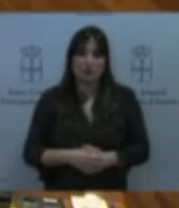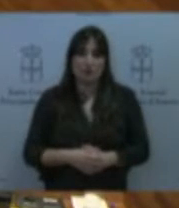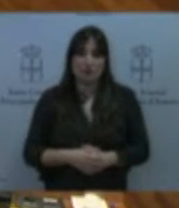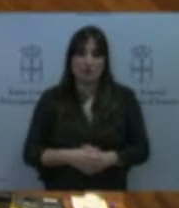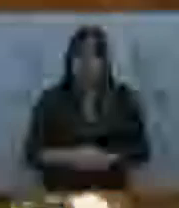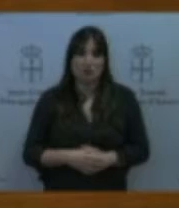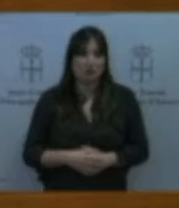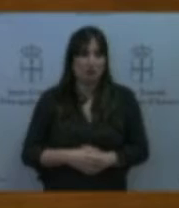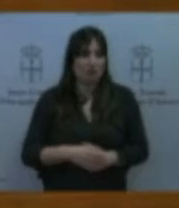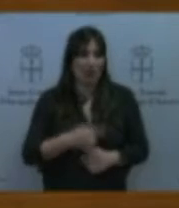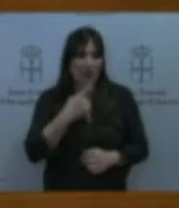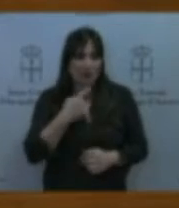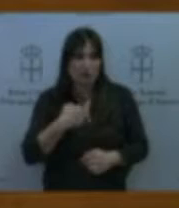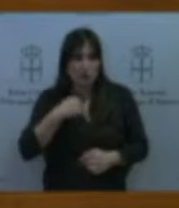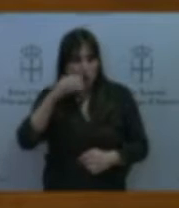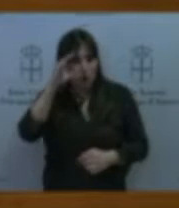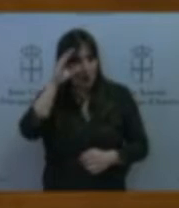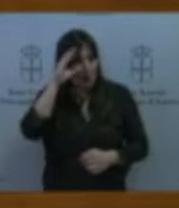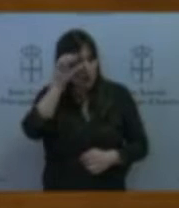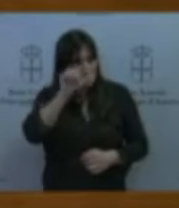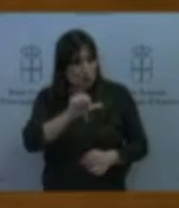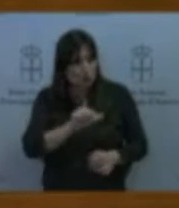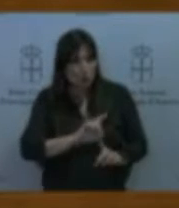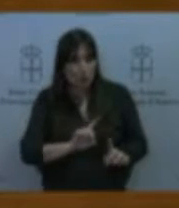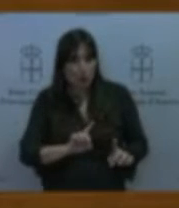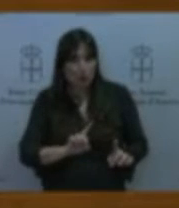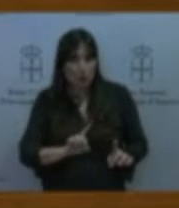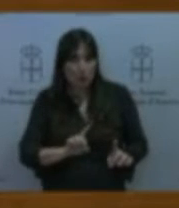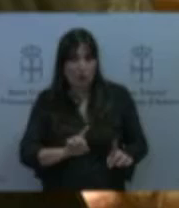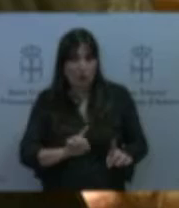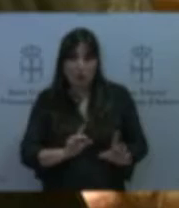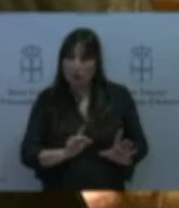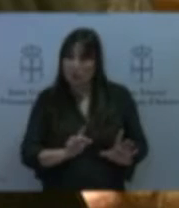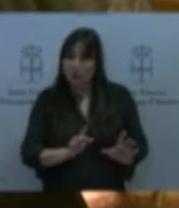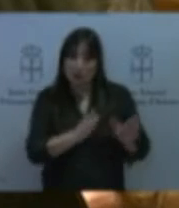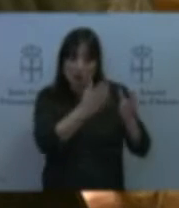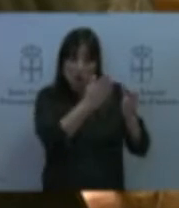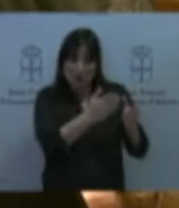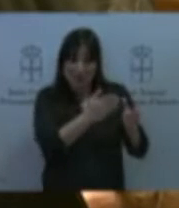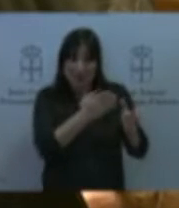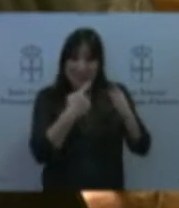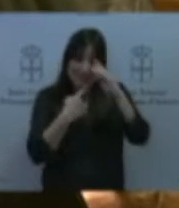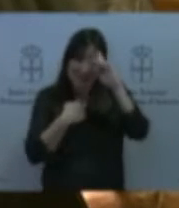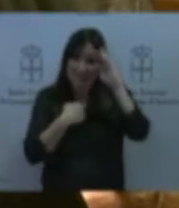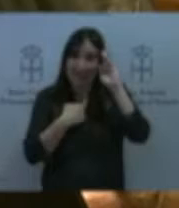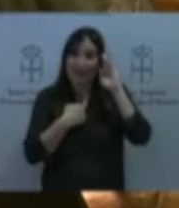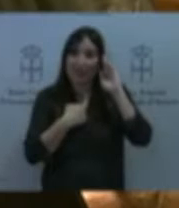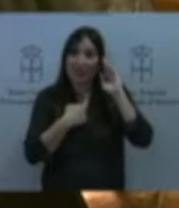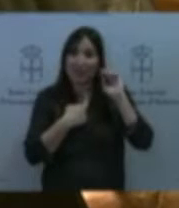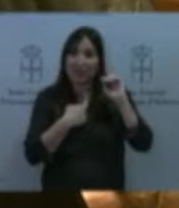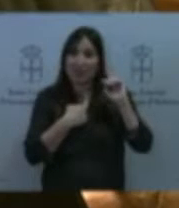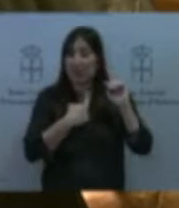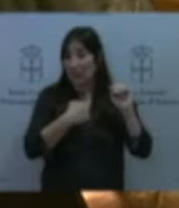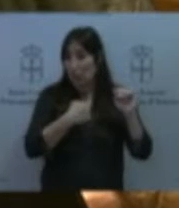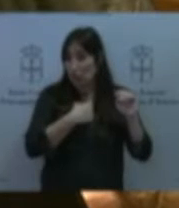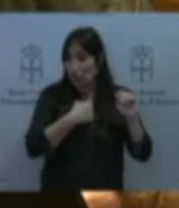es decir que lo que usted me pretende decir ahora es que yo tengo que atenerme a lo que usted sobre